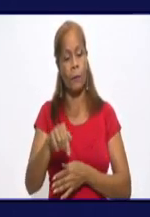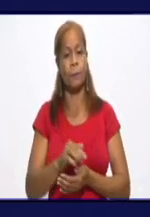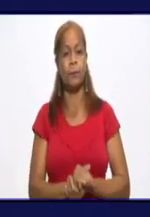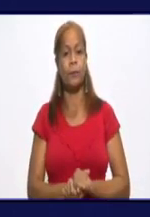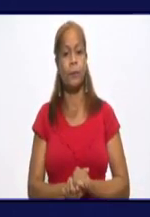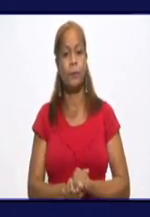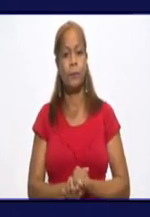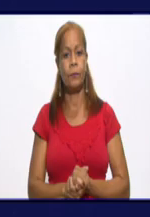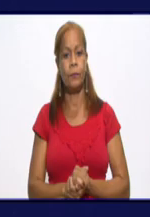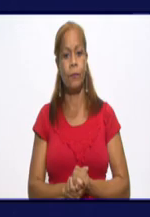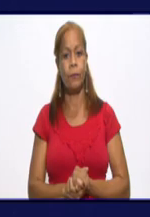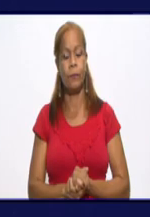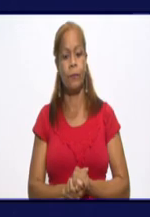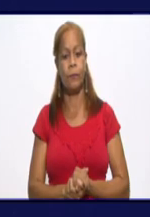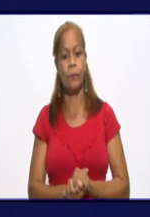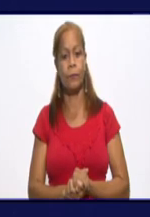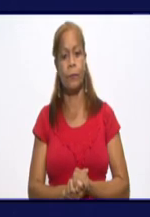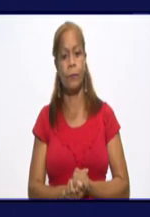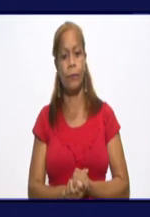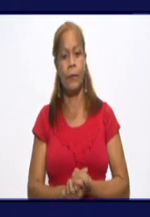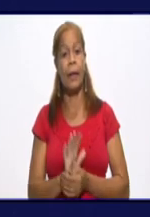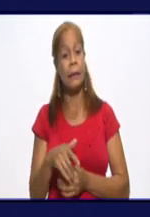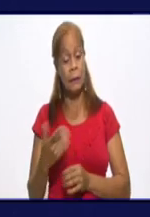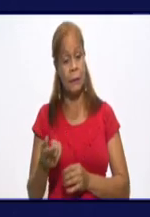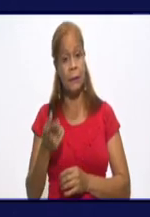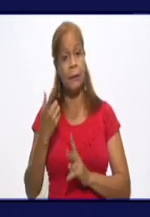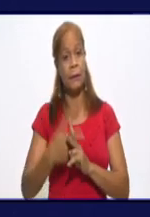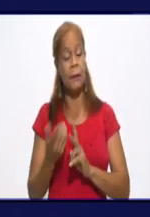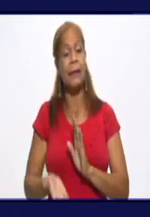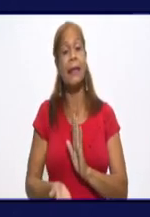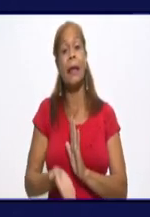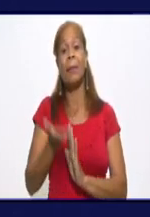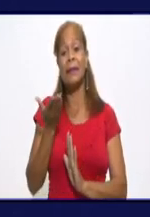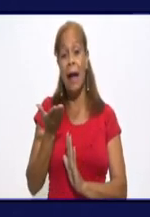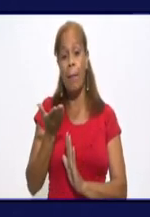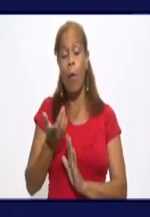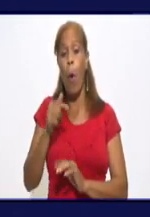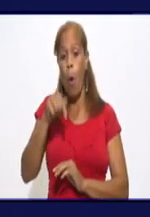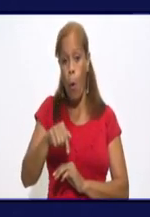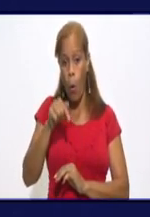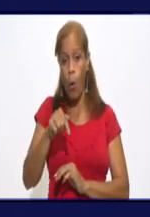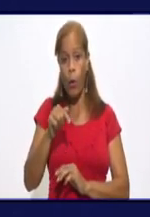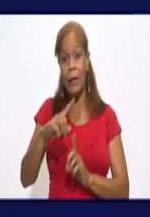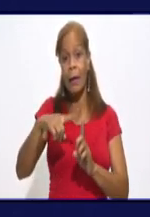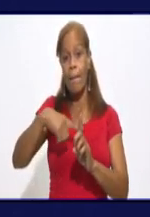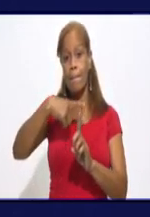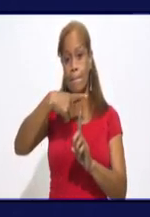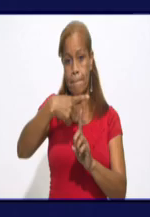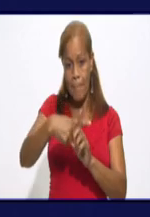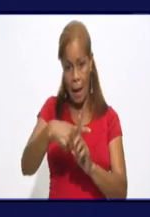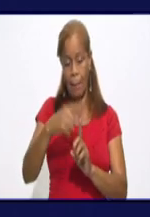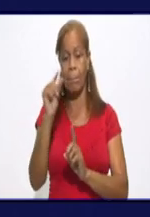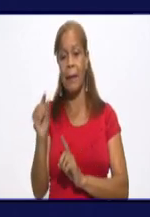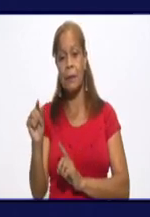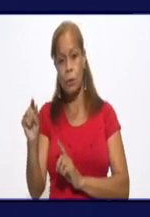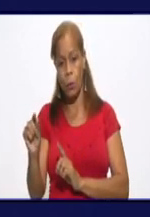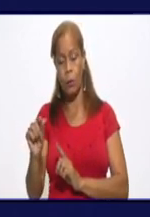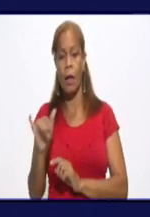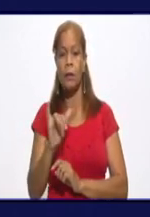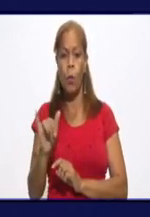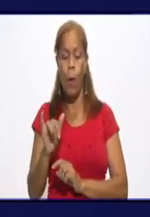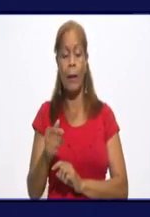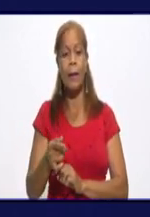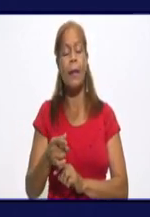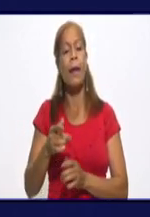epidemiológico relacionada con la COVID. Incrementamos hoy el número de casos con relación a los casos reportados ayer. Mantenemos la